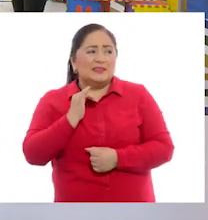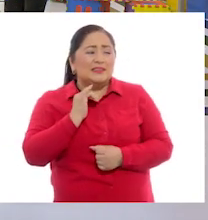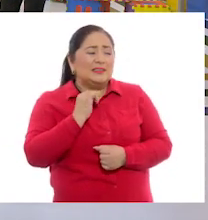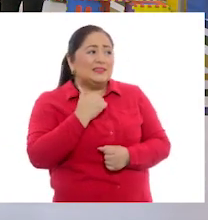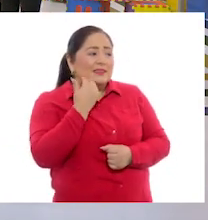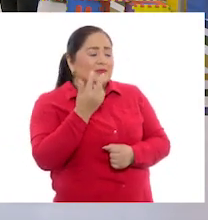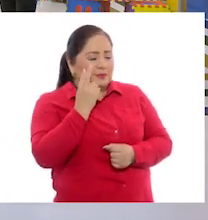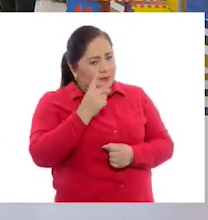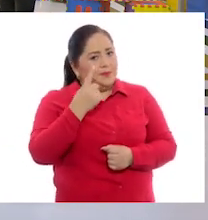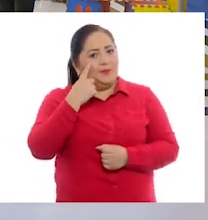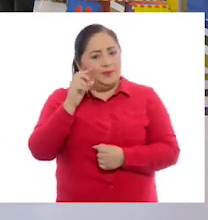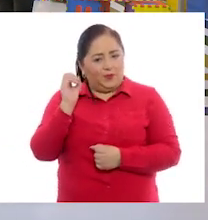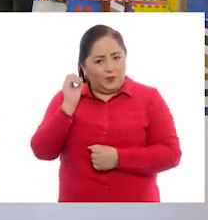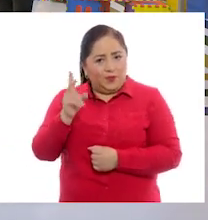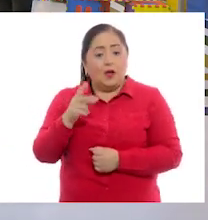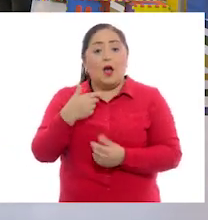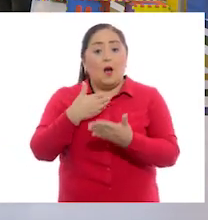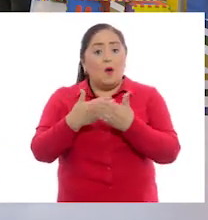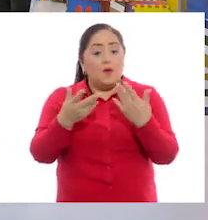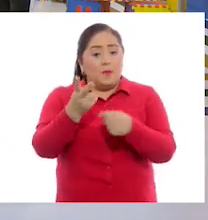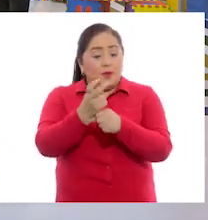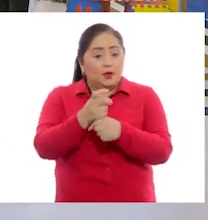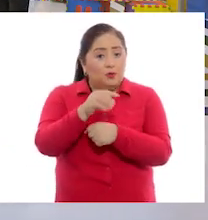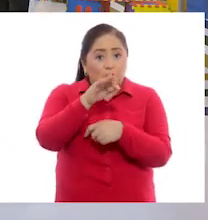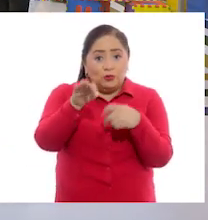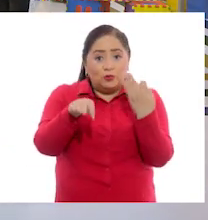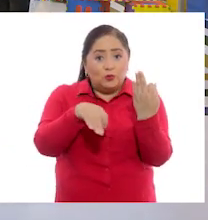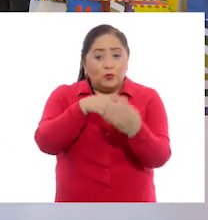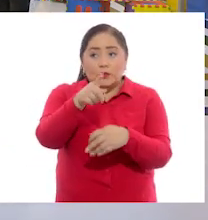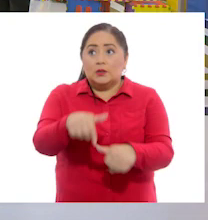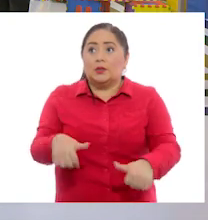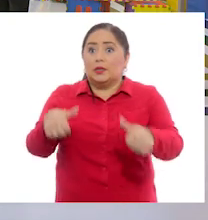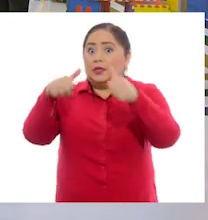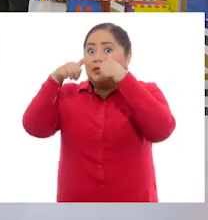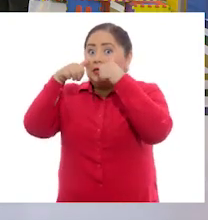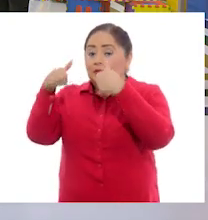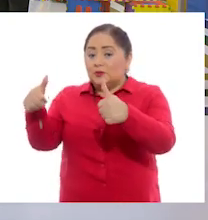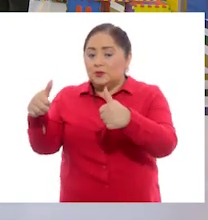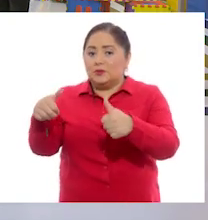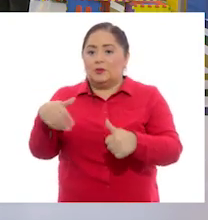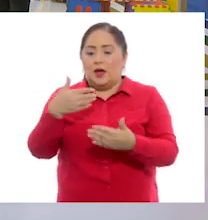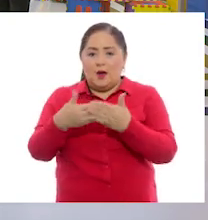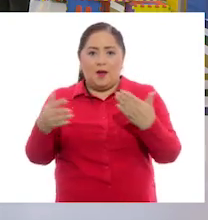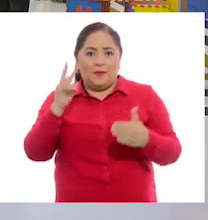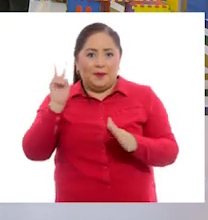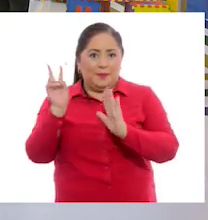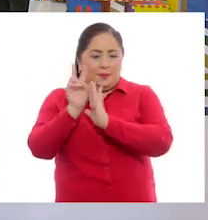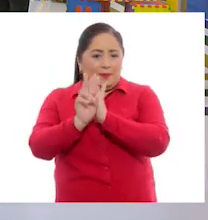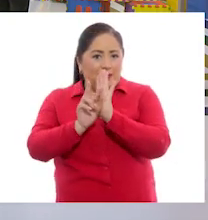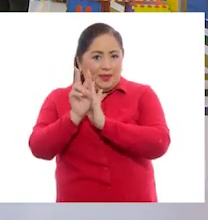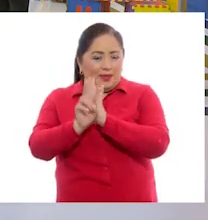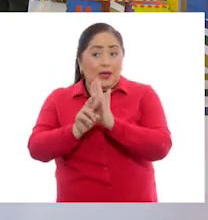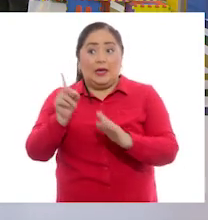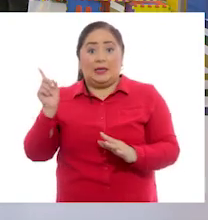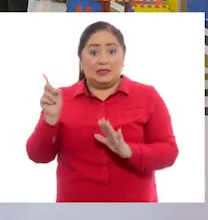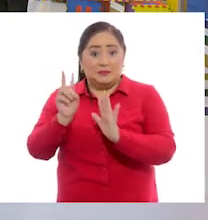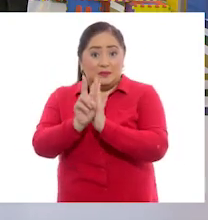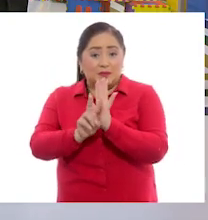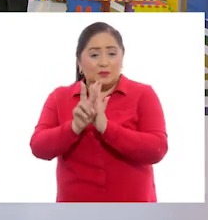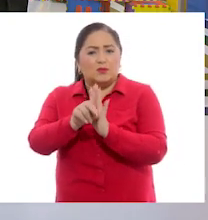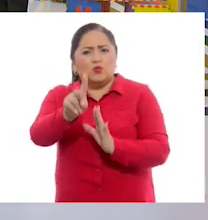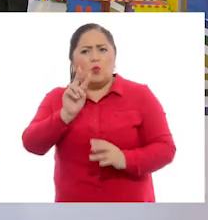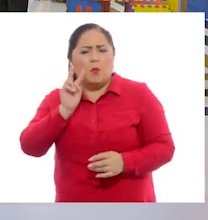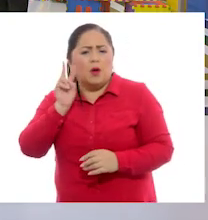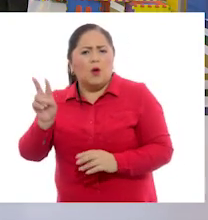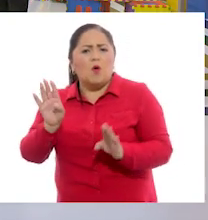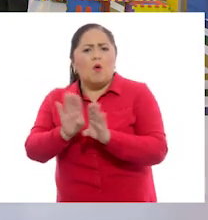encantaría. Bueno, yo los invito a todos ustedes a que pongan mucha atención en el siguiente video. En este video vamos a